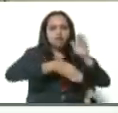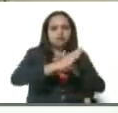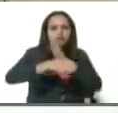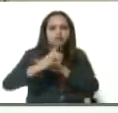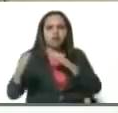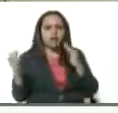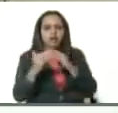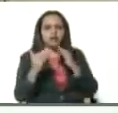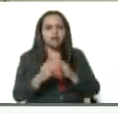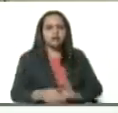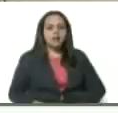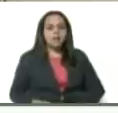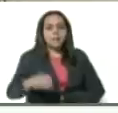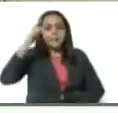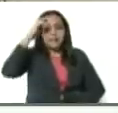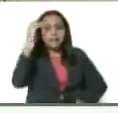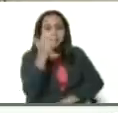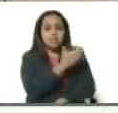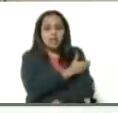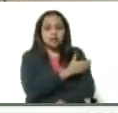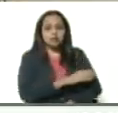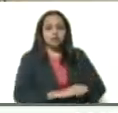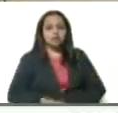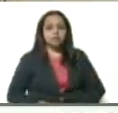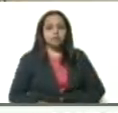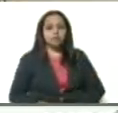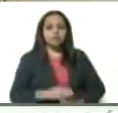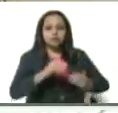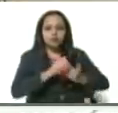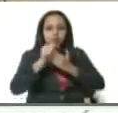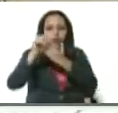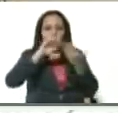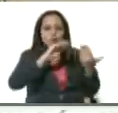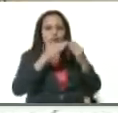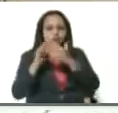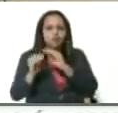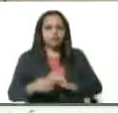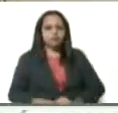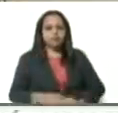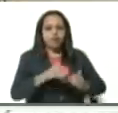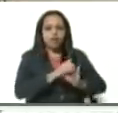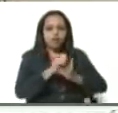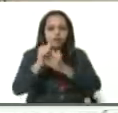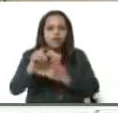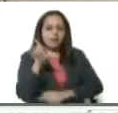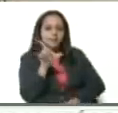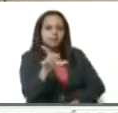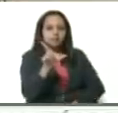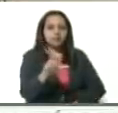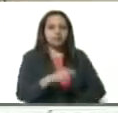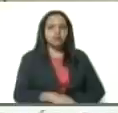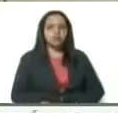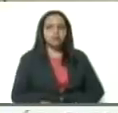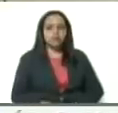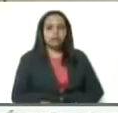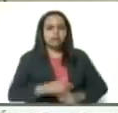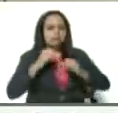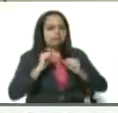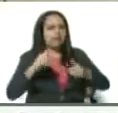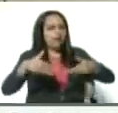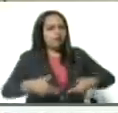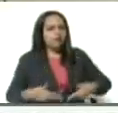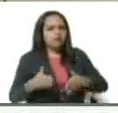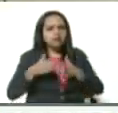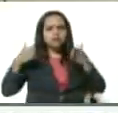casa. Los milicianos, las milicianas, los líderes comunales, los líderes del Partido Socialista. Tremendo esfuerzo,